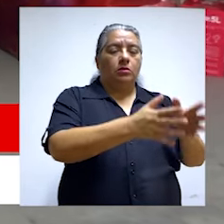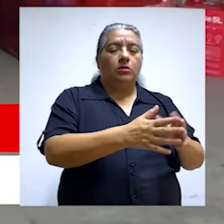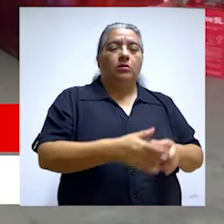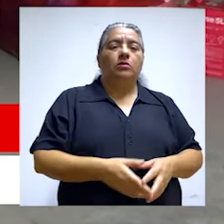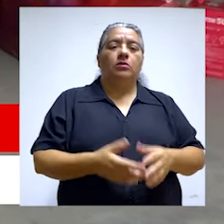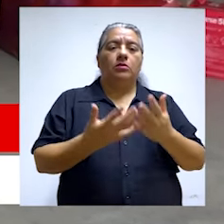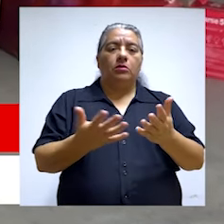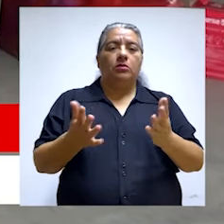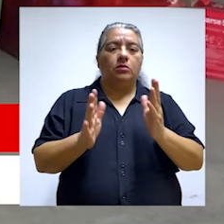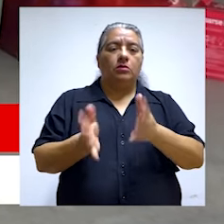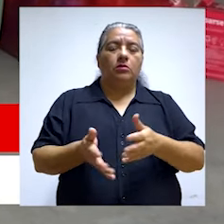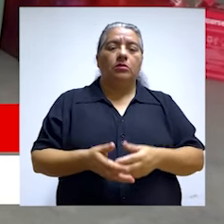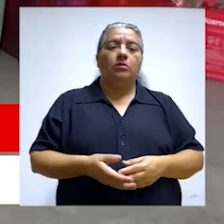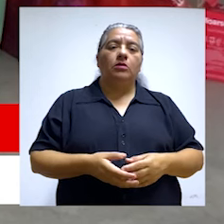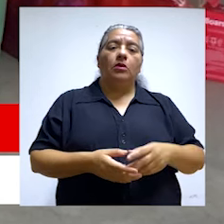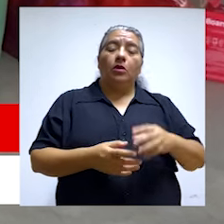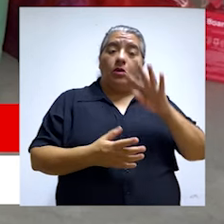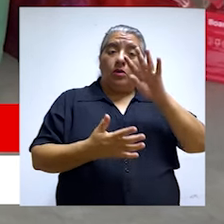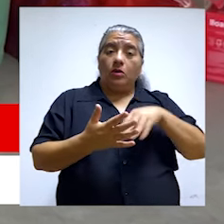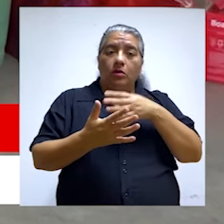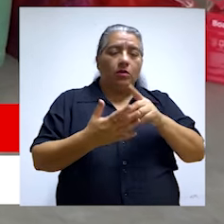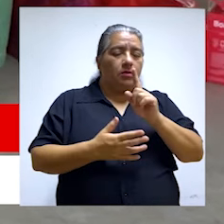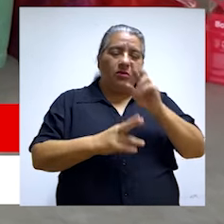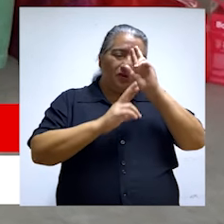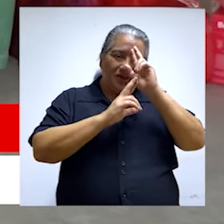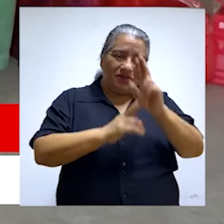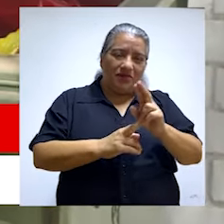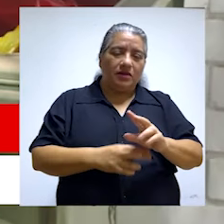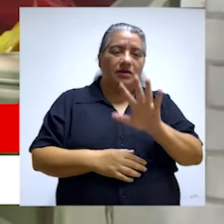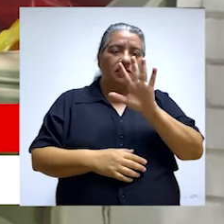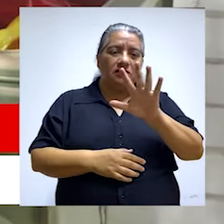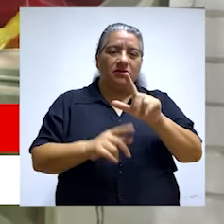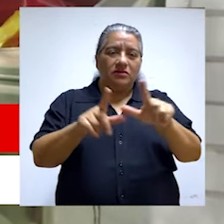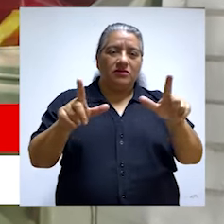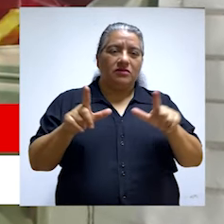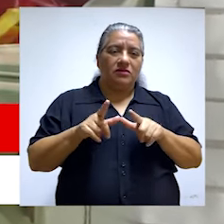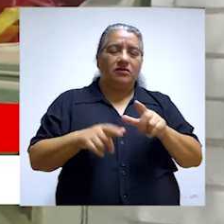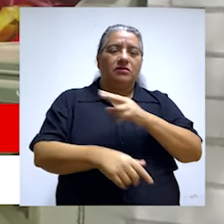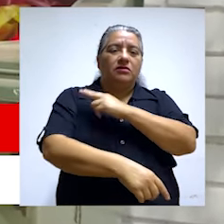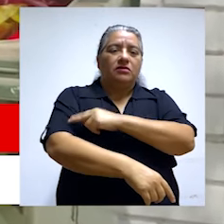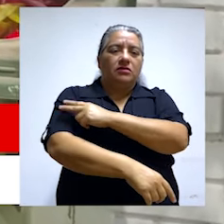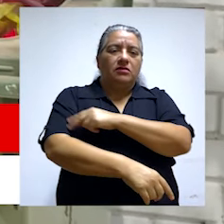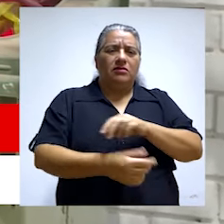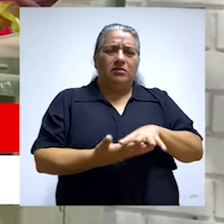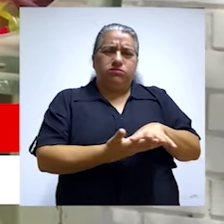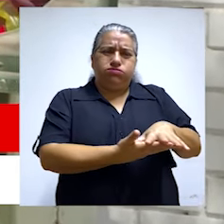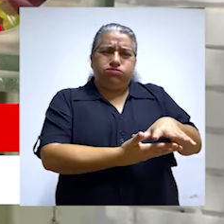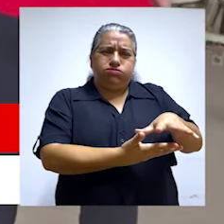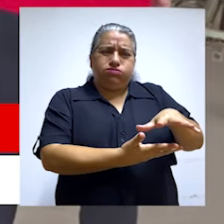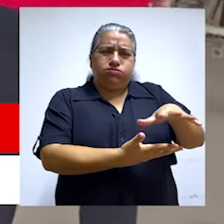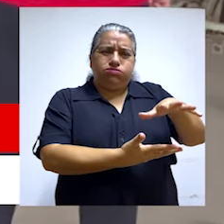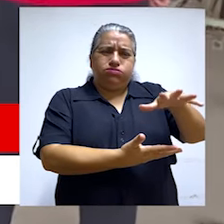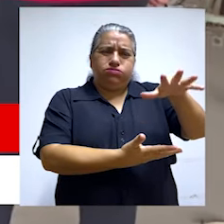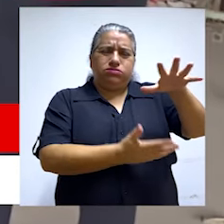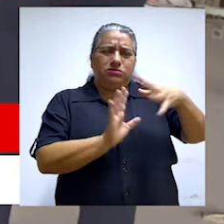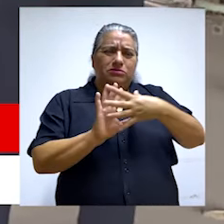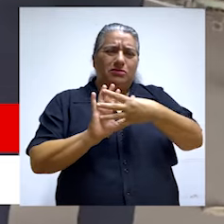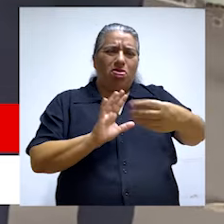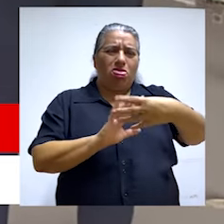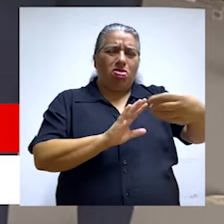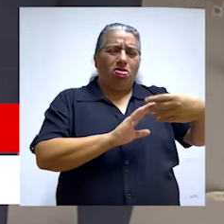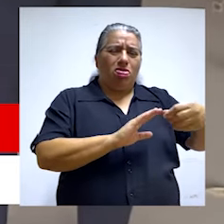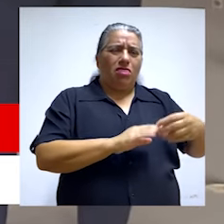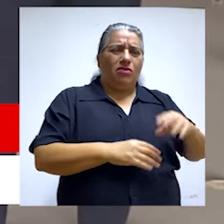incumple el cronograma de acopio en cinco establecimientos de salud. Esto conlleva a una posible acumulación de residuos y riesgos de